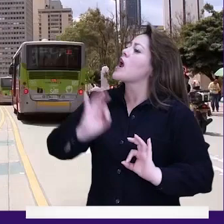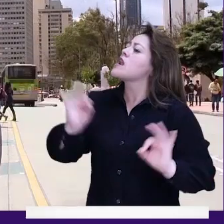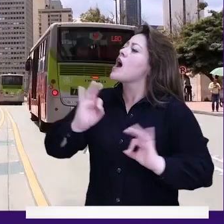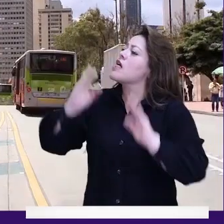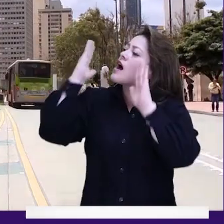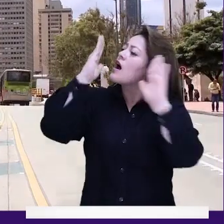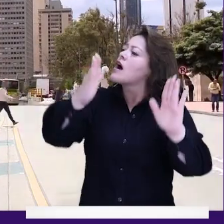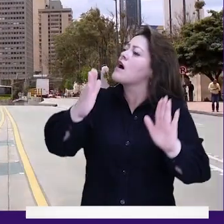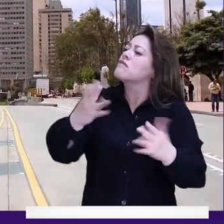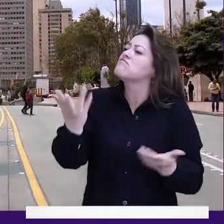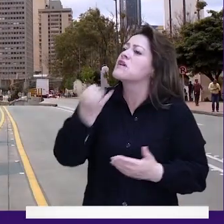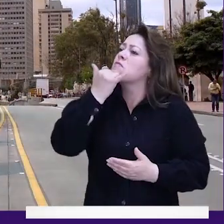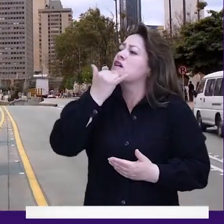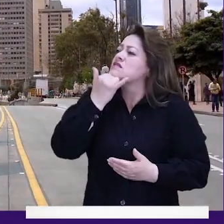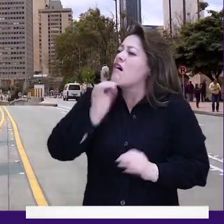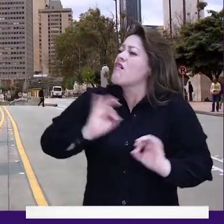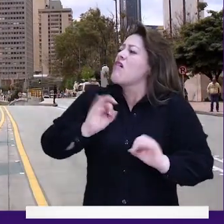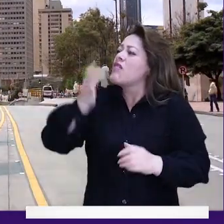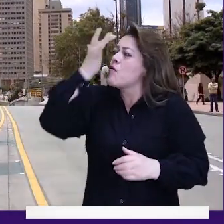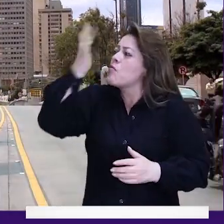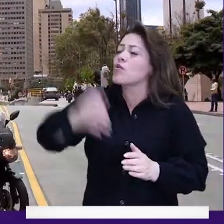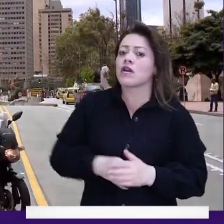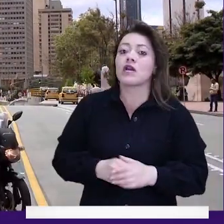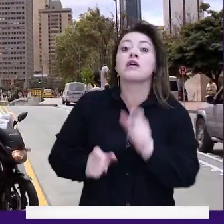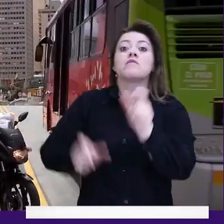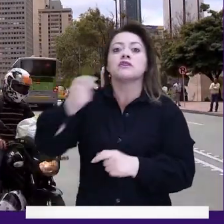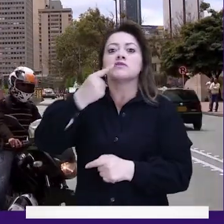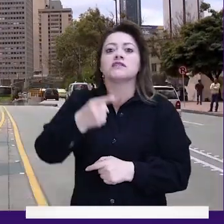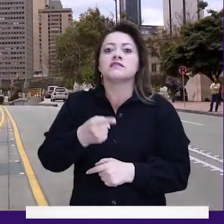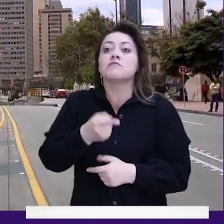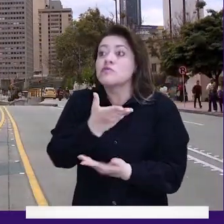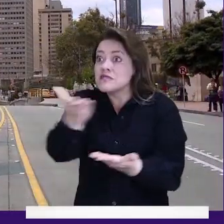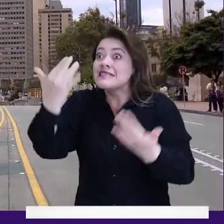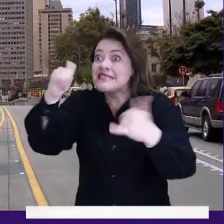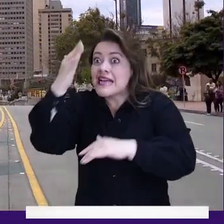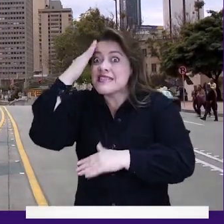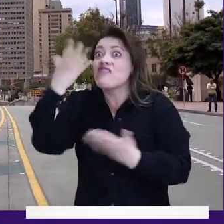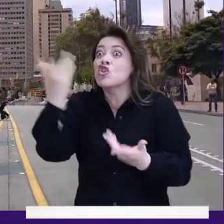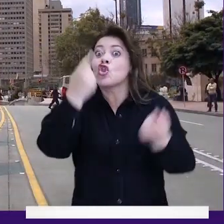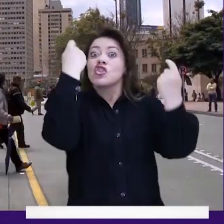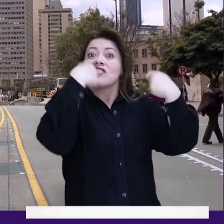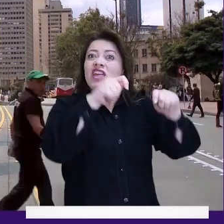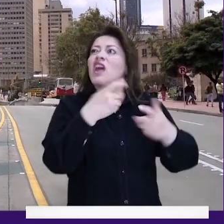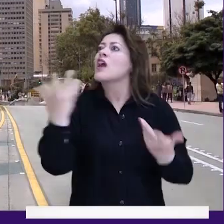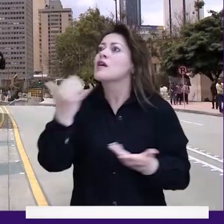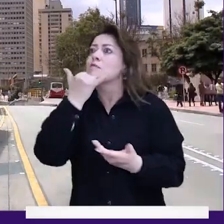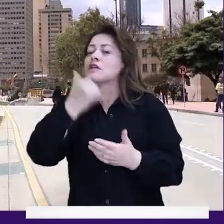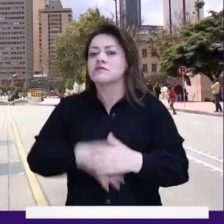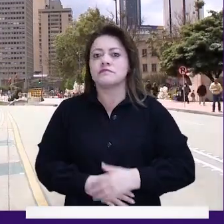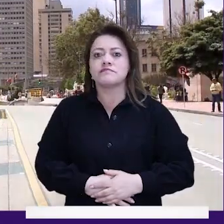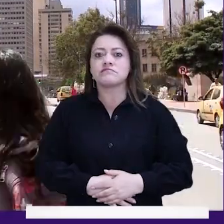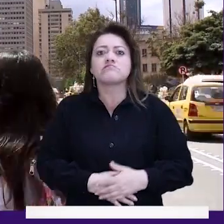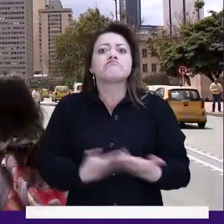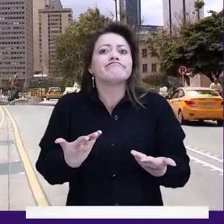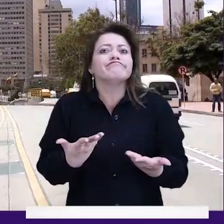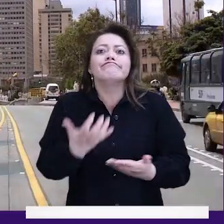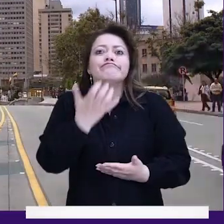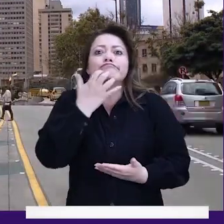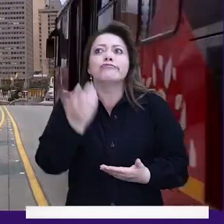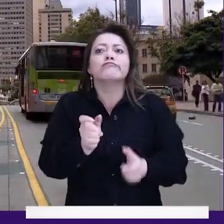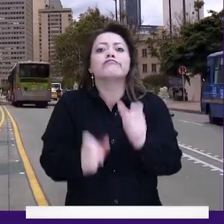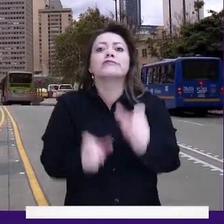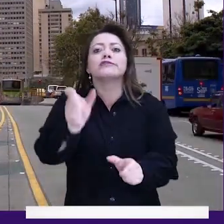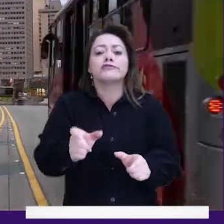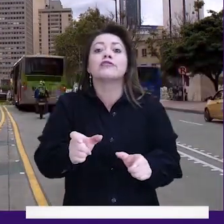tema del microtráfico. no pasa nada, concejala? Porque esa es la pregunta de los ciudadanos. Si saben, si están detectados, ¿qué pasa? A una hermana le robaron el